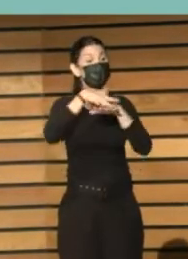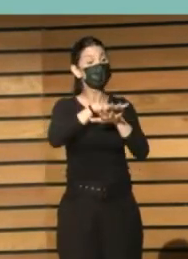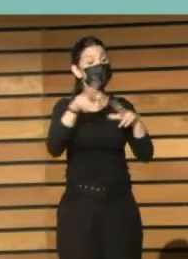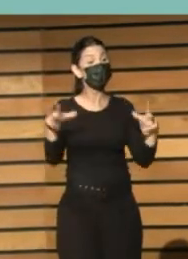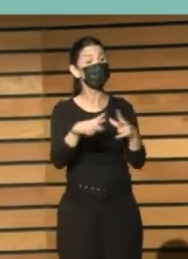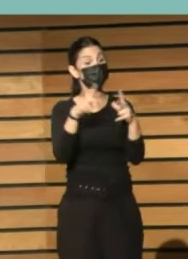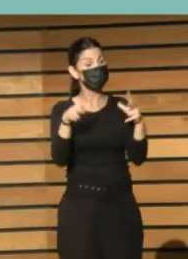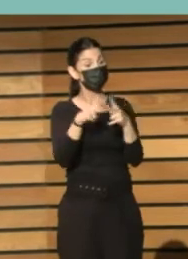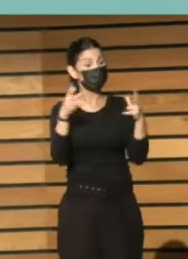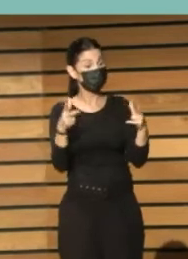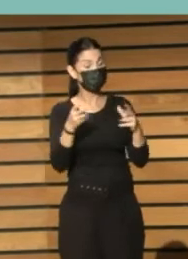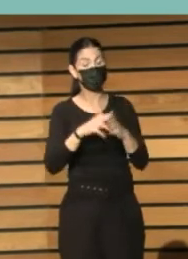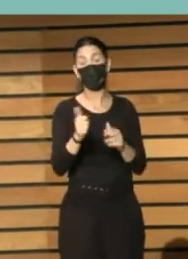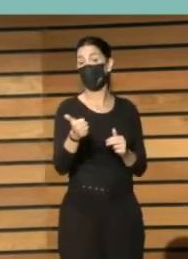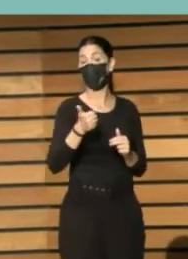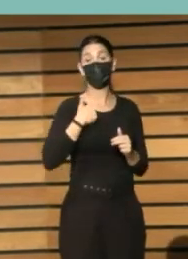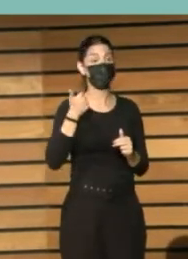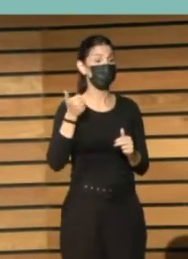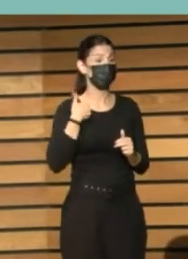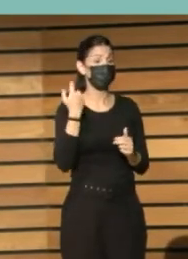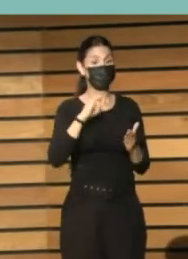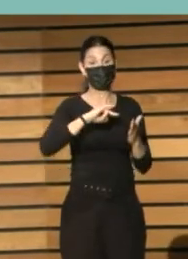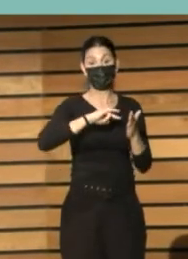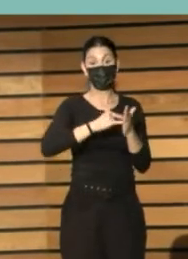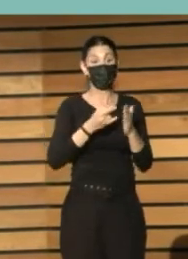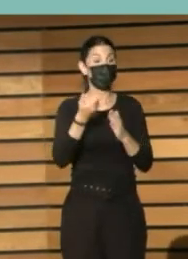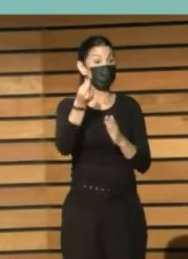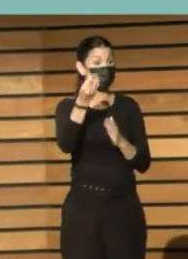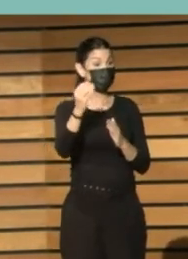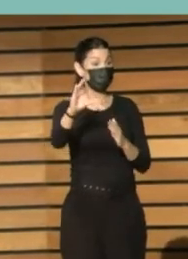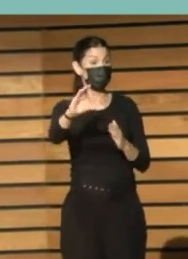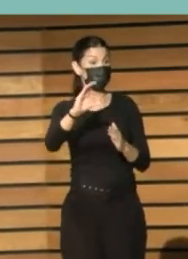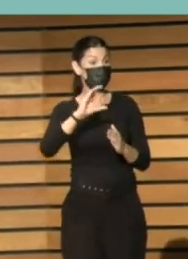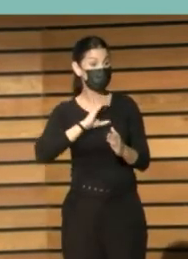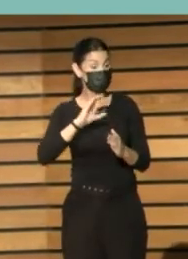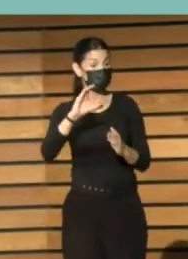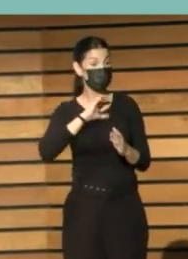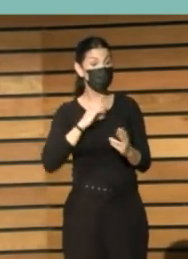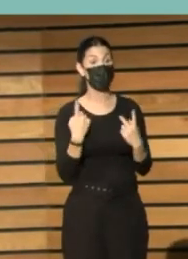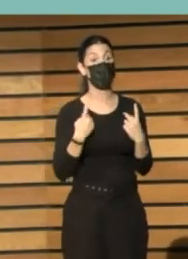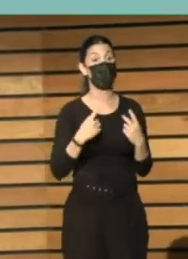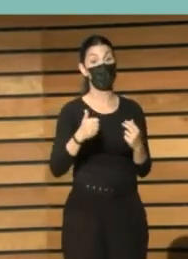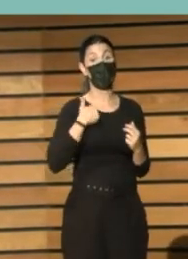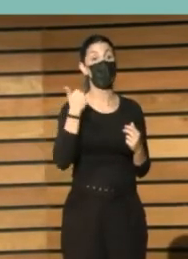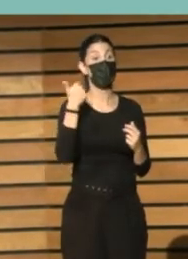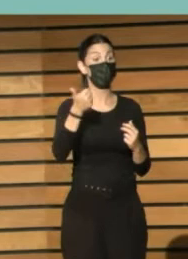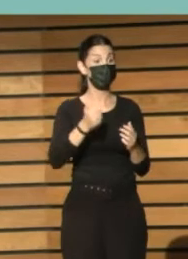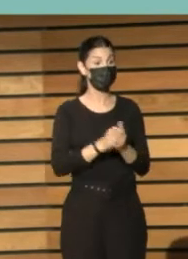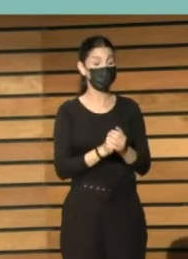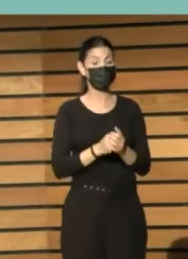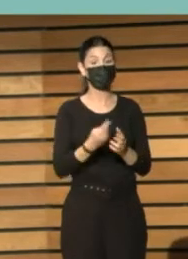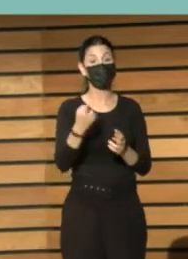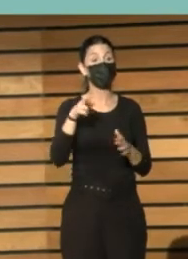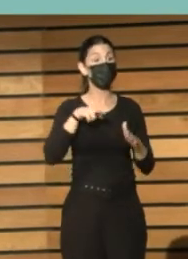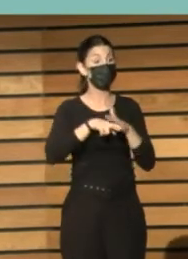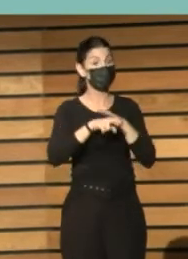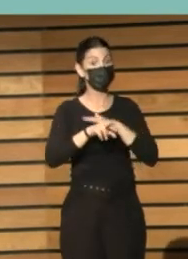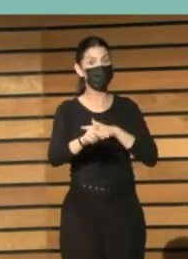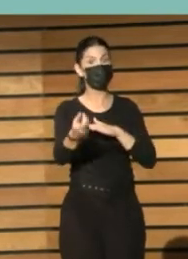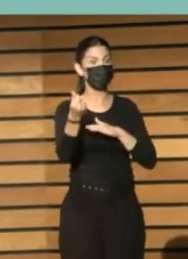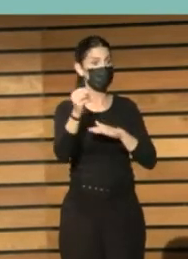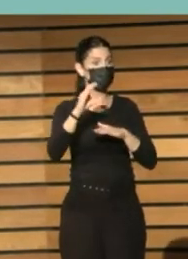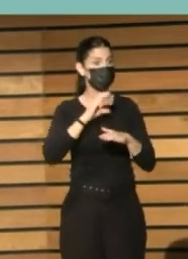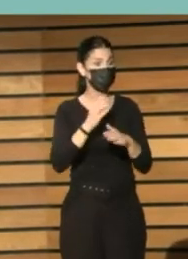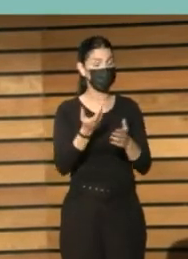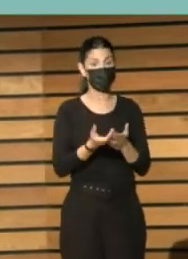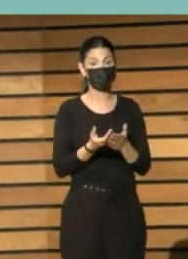aprovechar las oportunidades que brindan los programas de financiación, no solo por los recursos económicos que aportan, sino también por la oportunidad